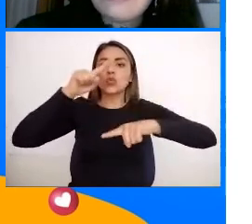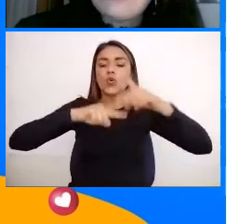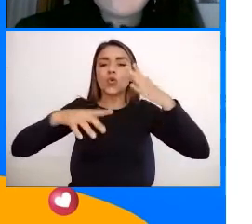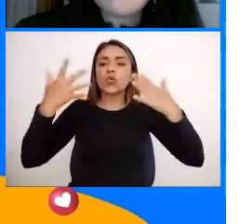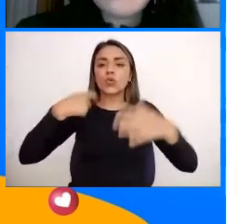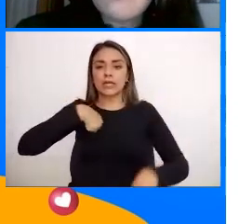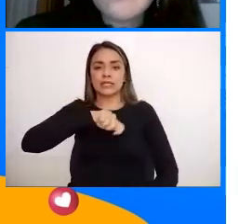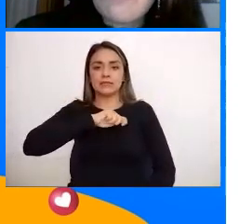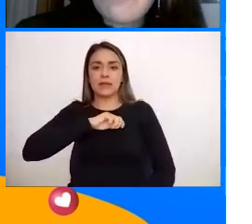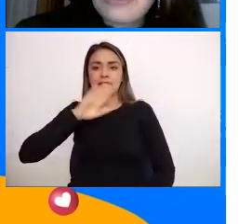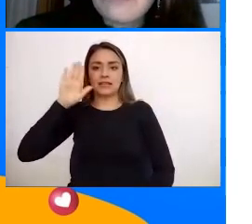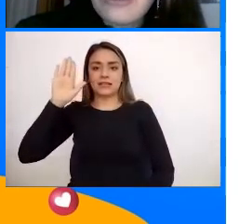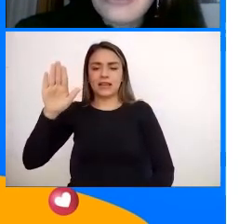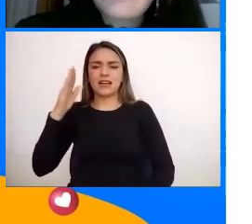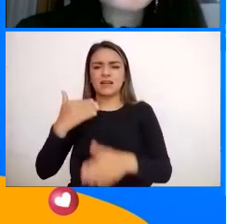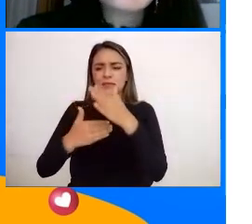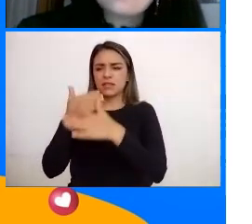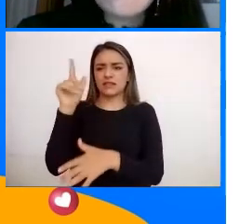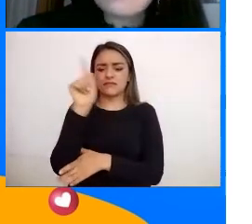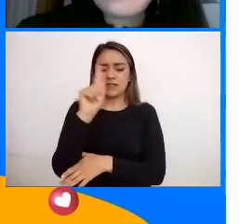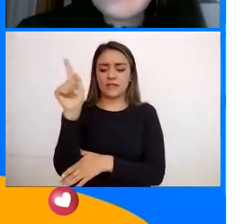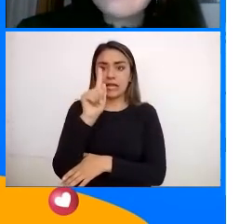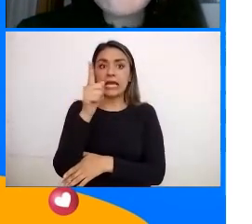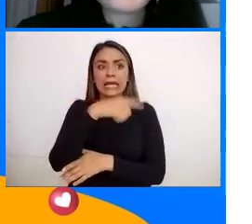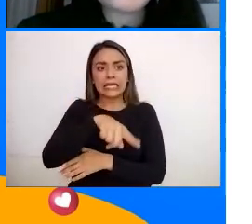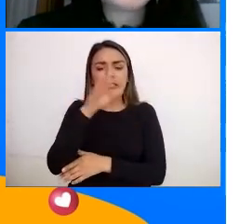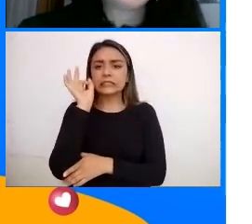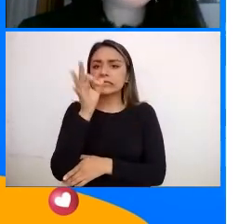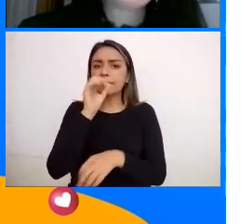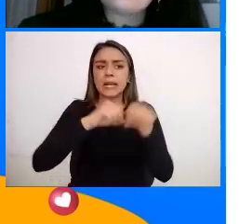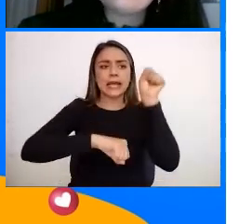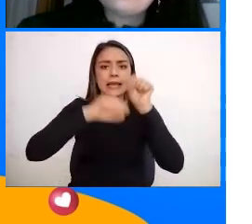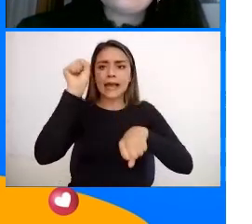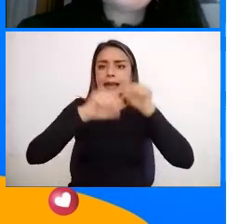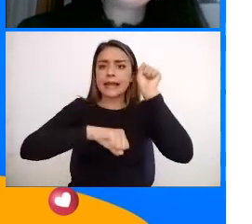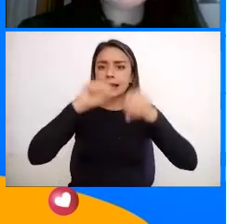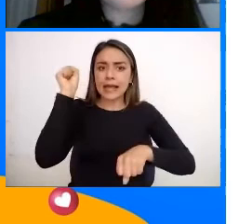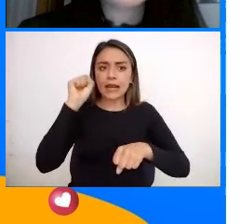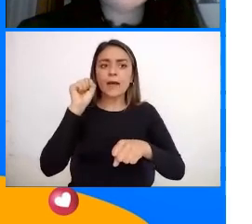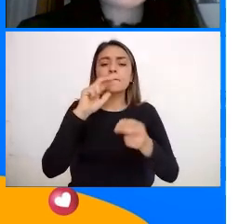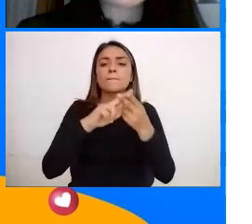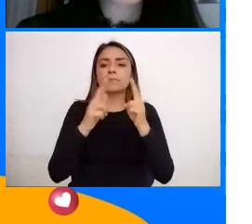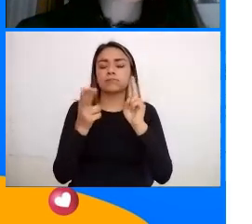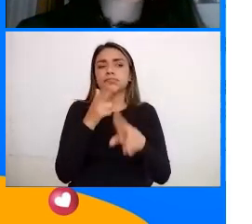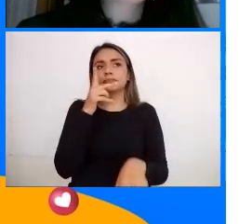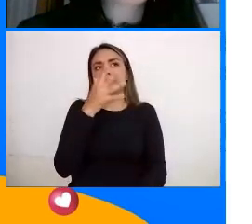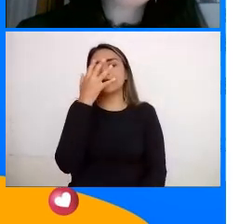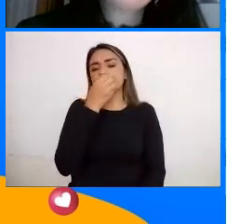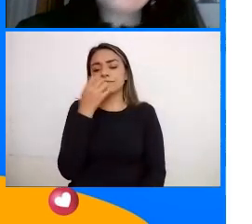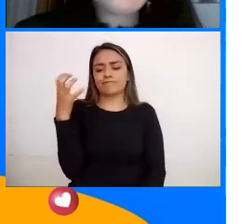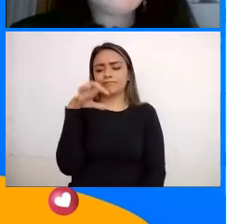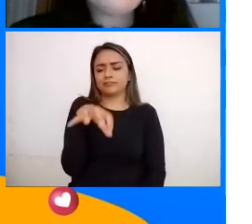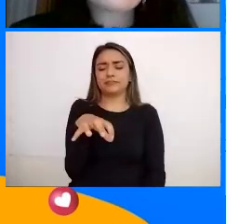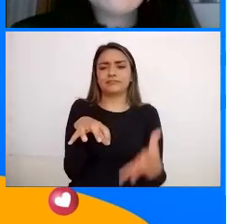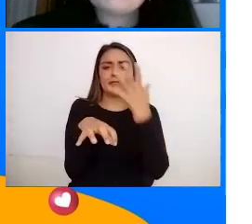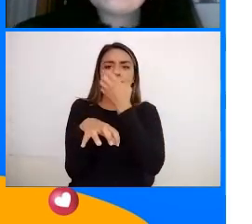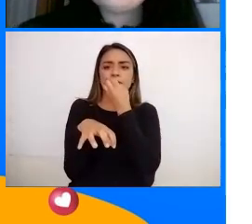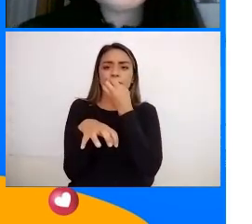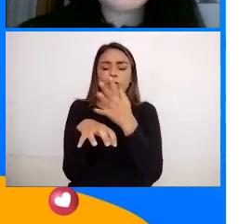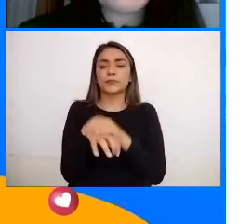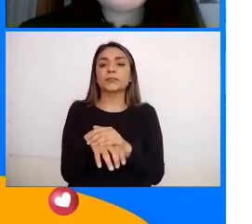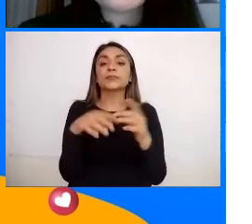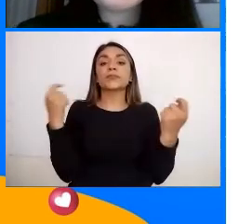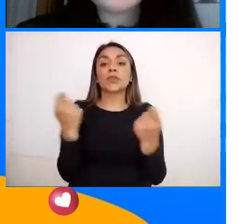España A principios de febrero Ellos siempre ganan Porque su stand Es hermoso Cuando ustedes ven Por ejemplo Los